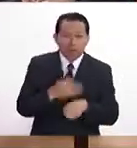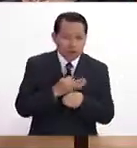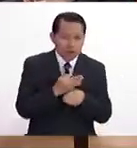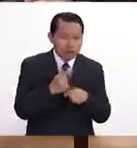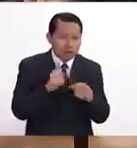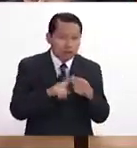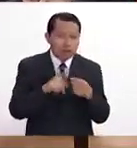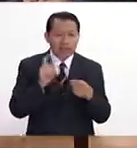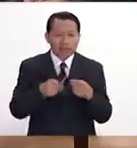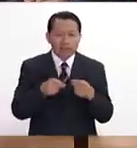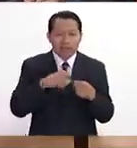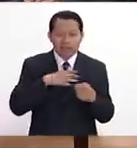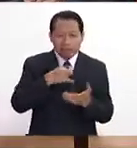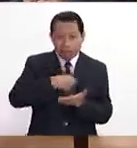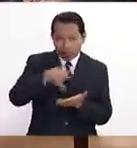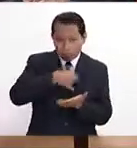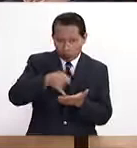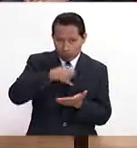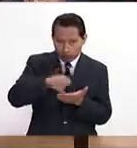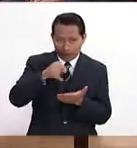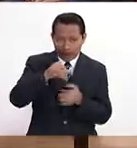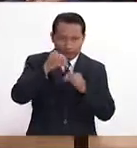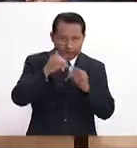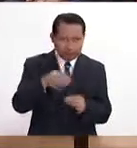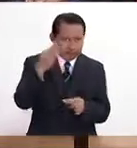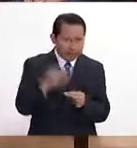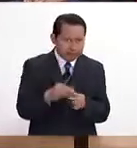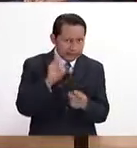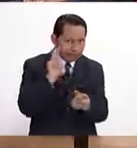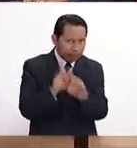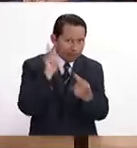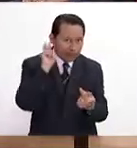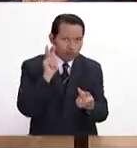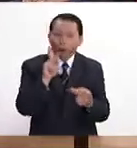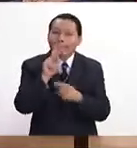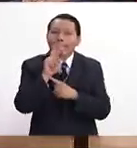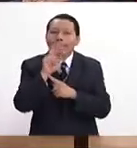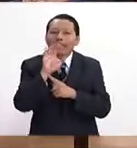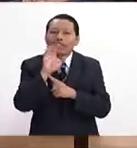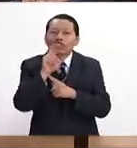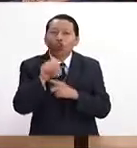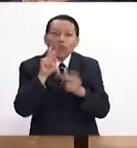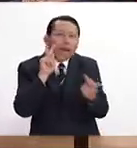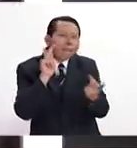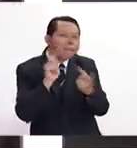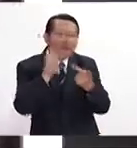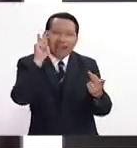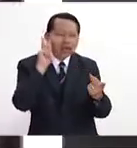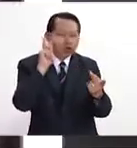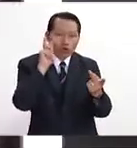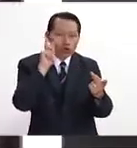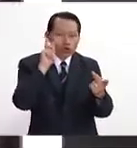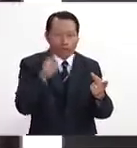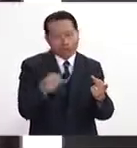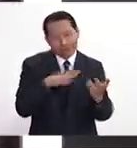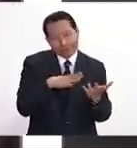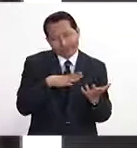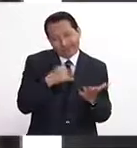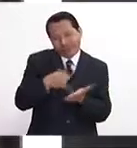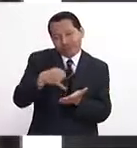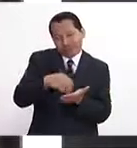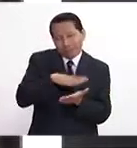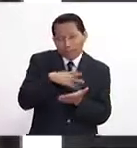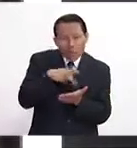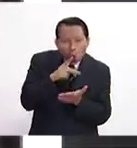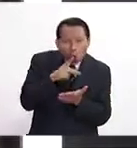empezando es la agricultura de precisión. Agricultura es lo que ya conocemos, pero cuando se hace de precisión es cuando estamos ya dándole un seguimiento casi a nivel